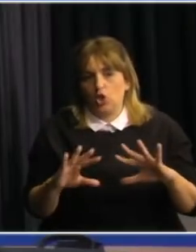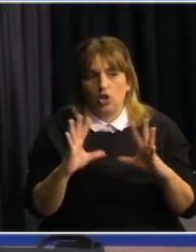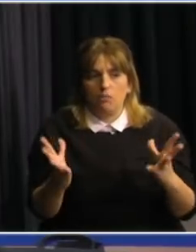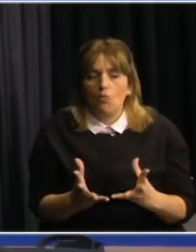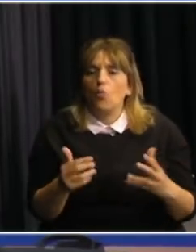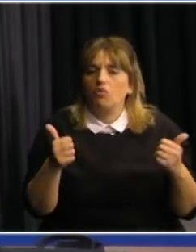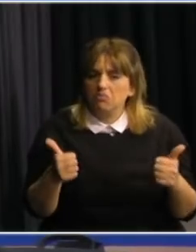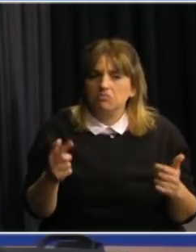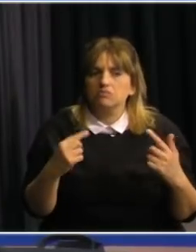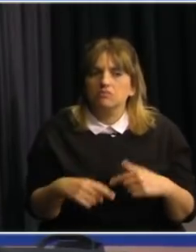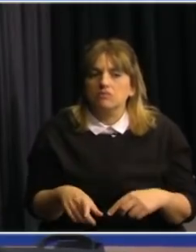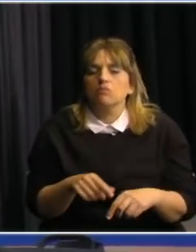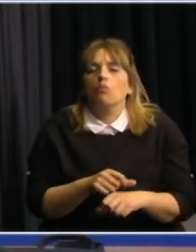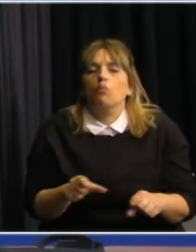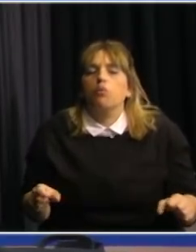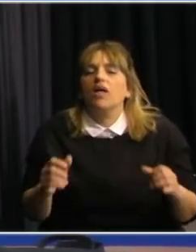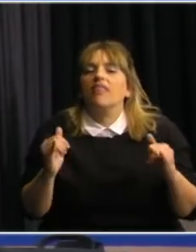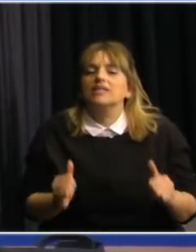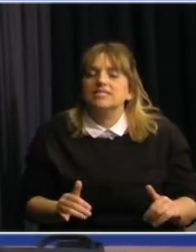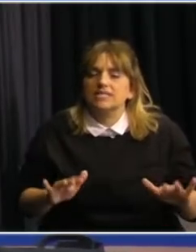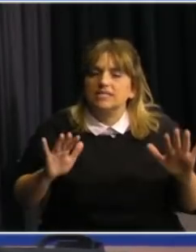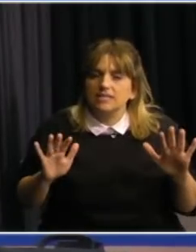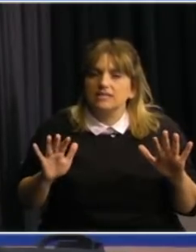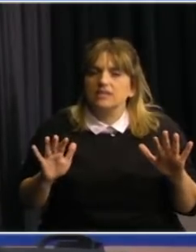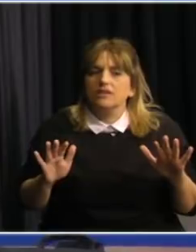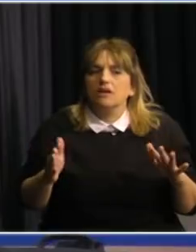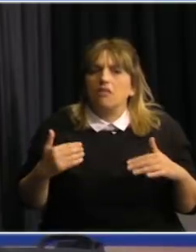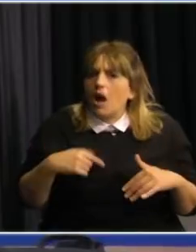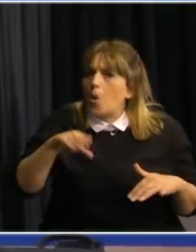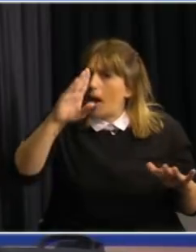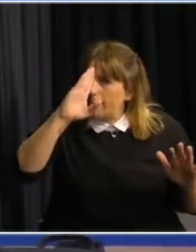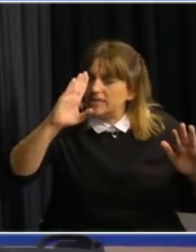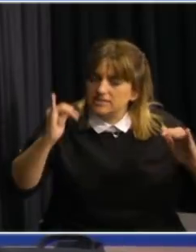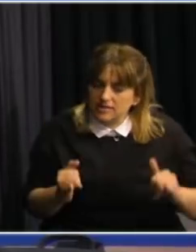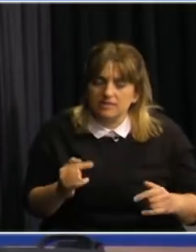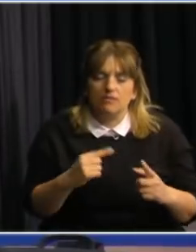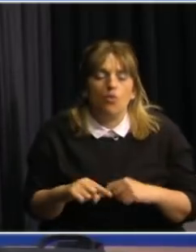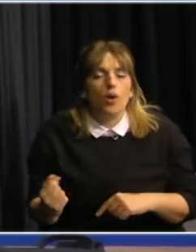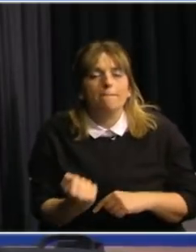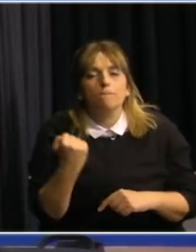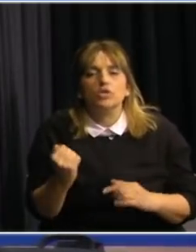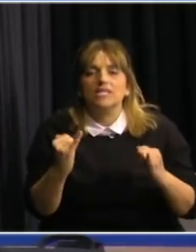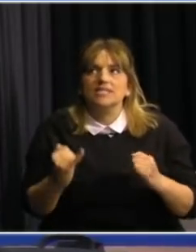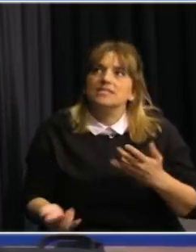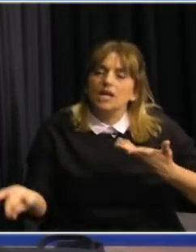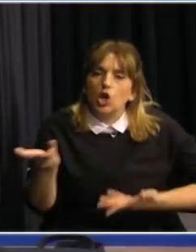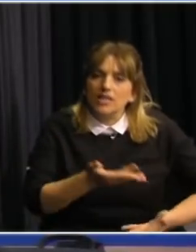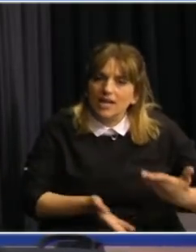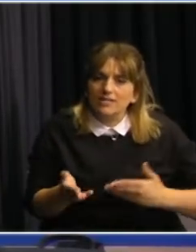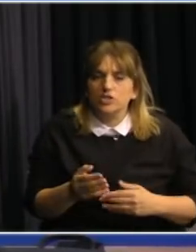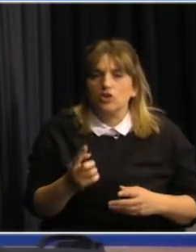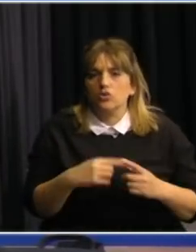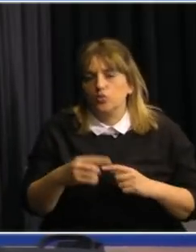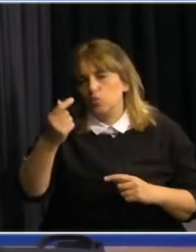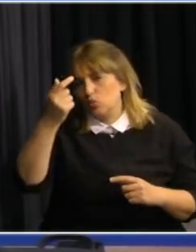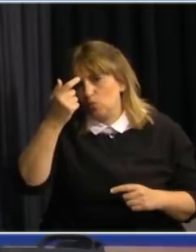nos parece que va de alguna forma a dejar un aprendizaje muy grande en lo que es la interacción ciencia con políticas